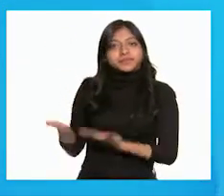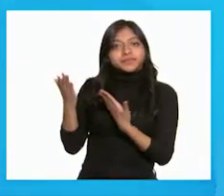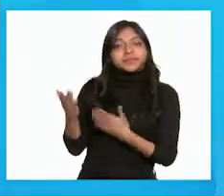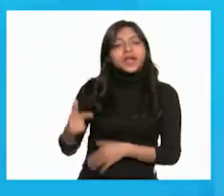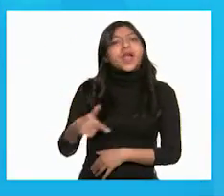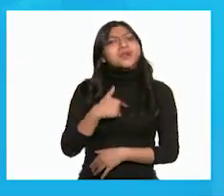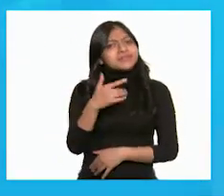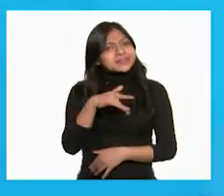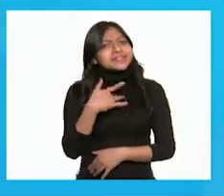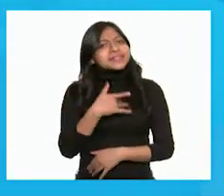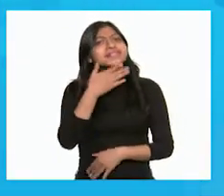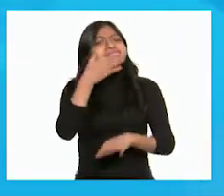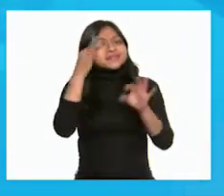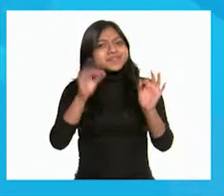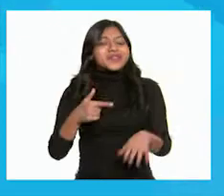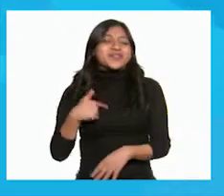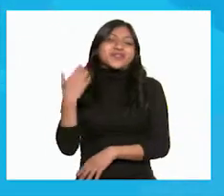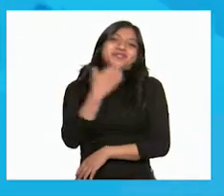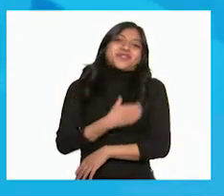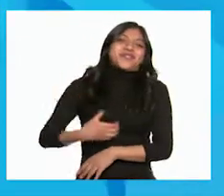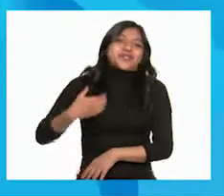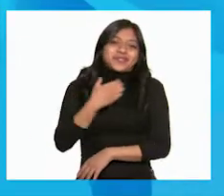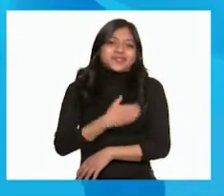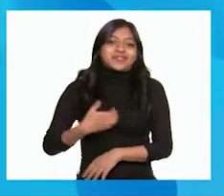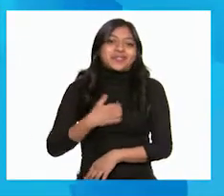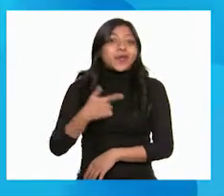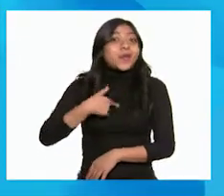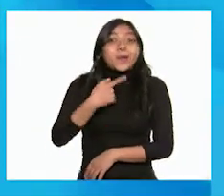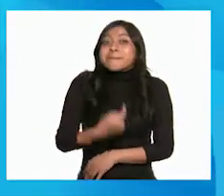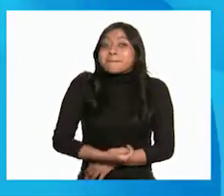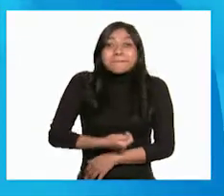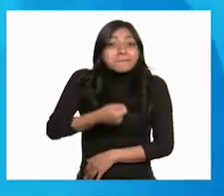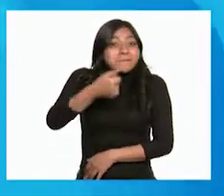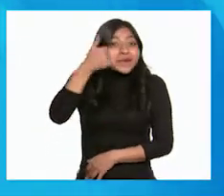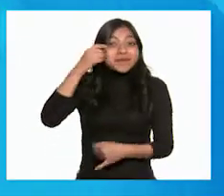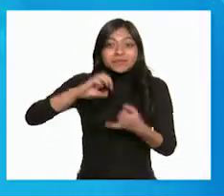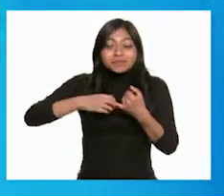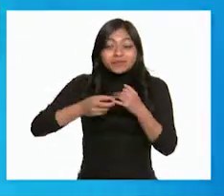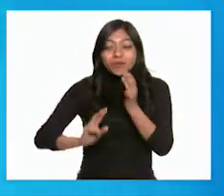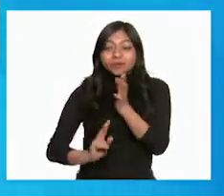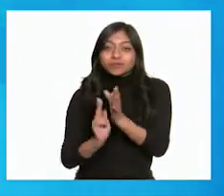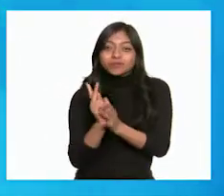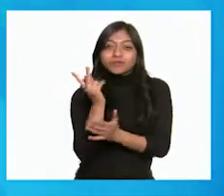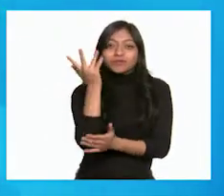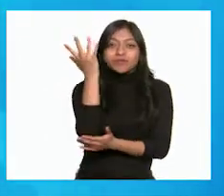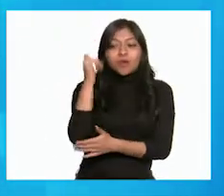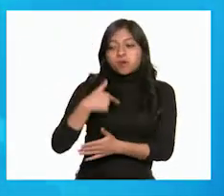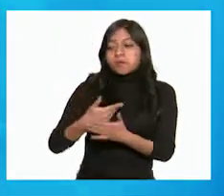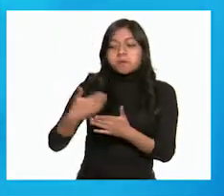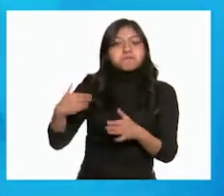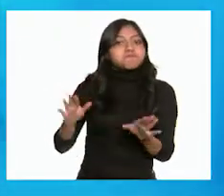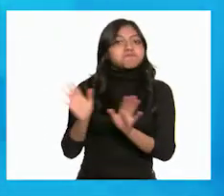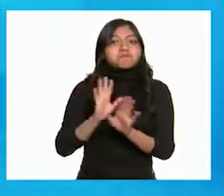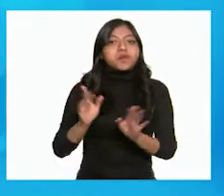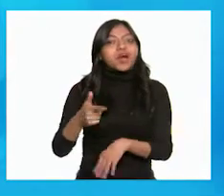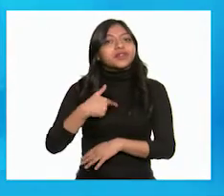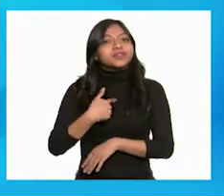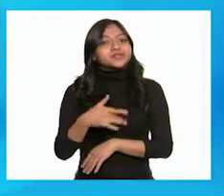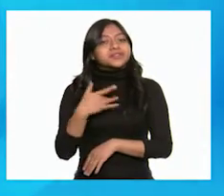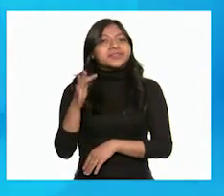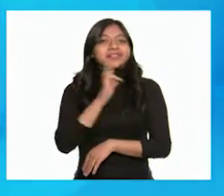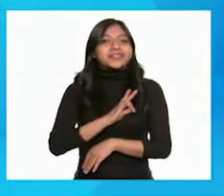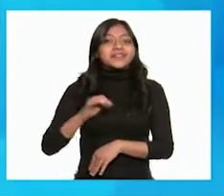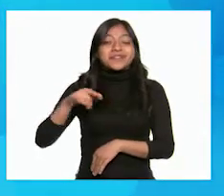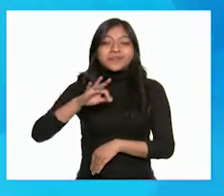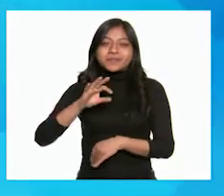sentí muy bien y muy alegre porque era mi primera vez y nunca había plantado un árbol. Yo me sentí feliz por los